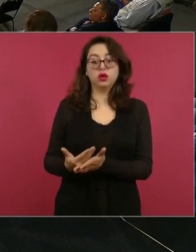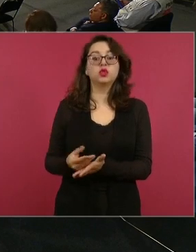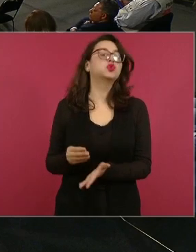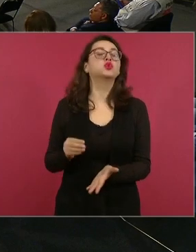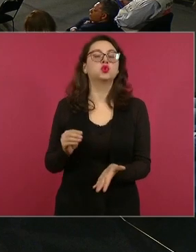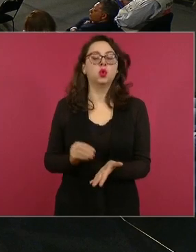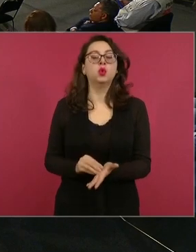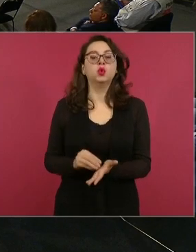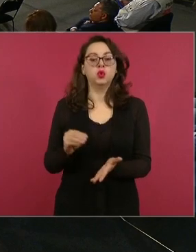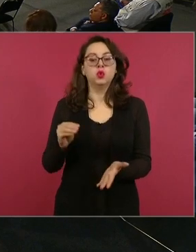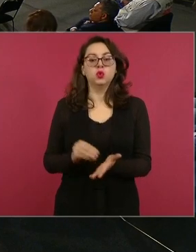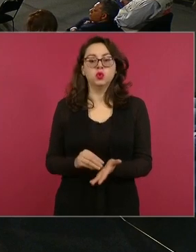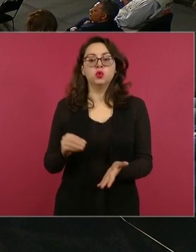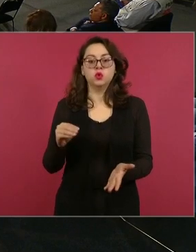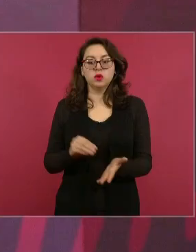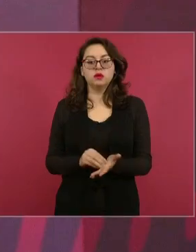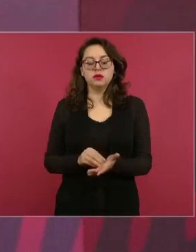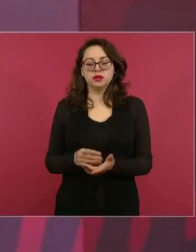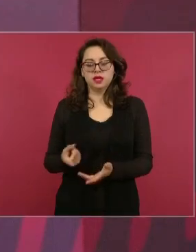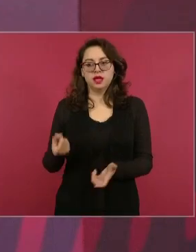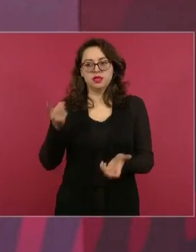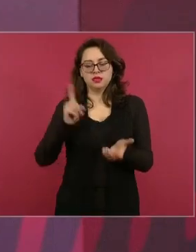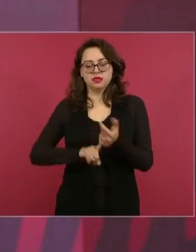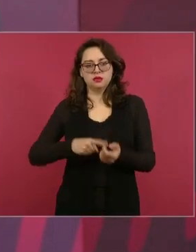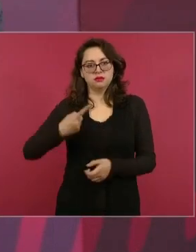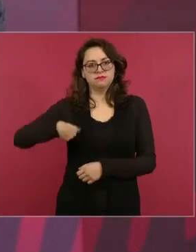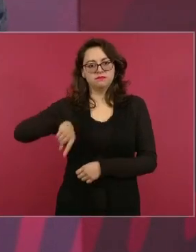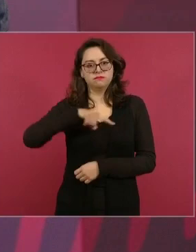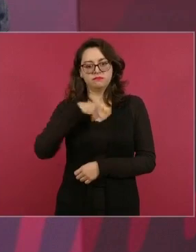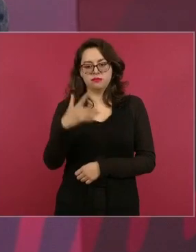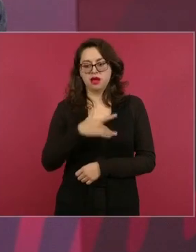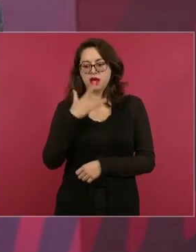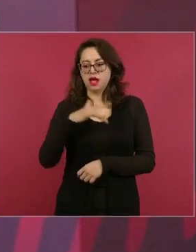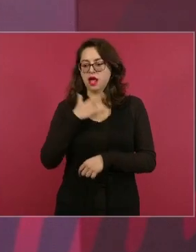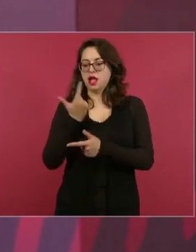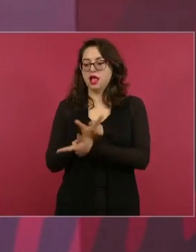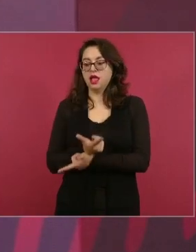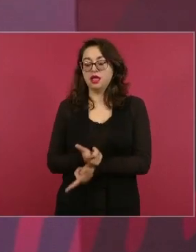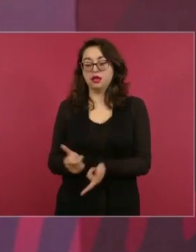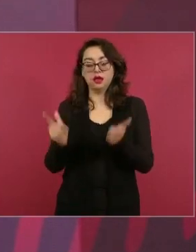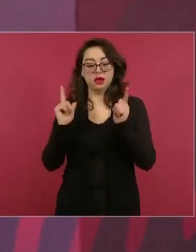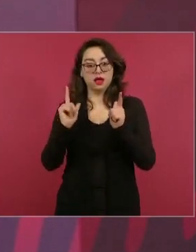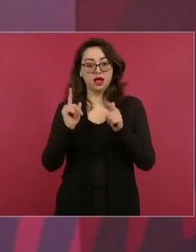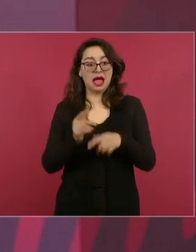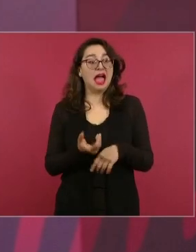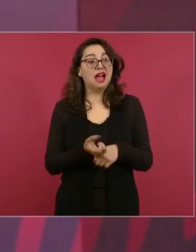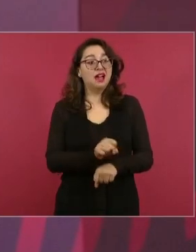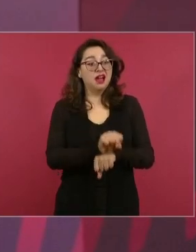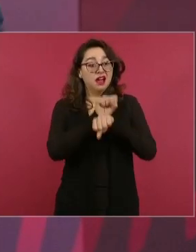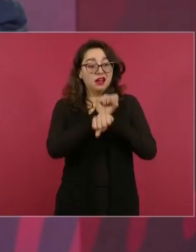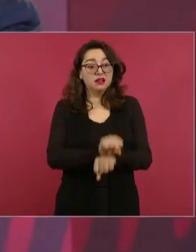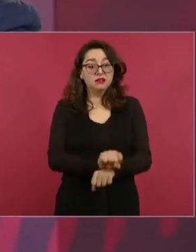somos libres. ¿Cuándo llega la esclavitud? cuando